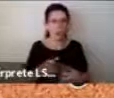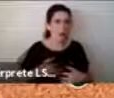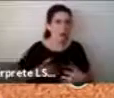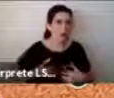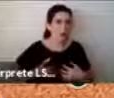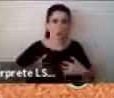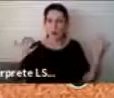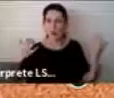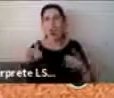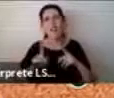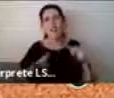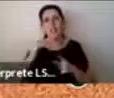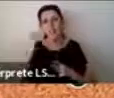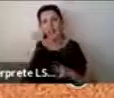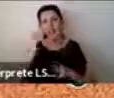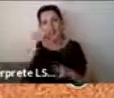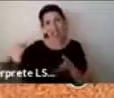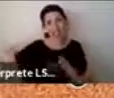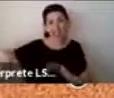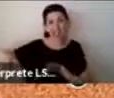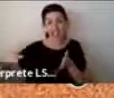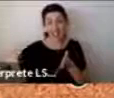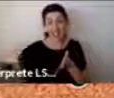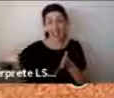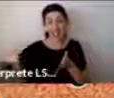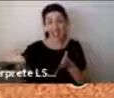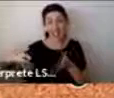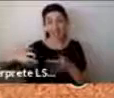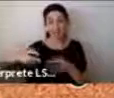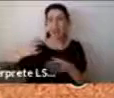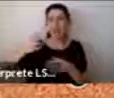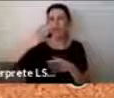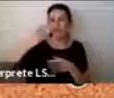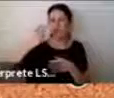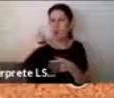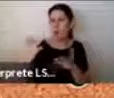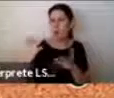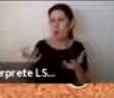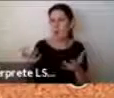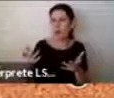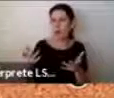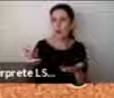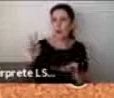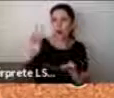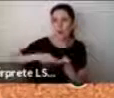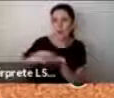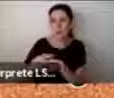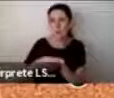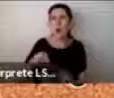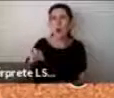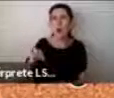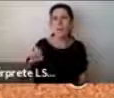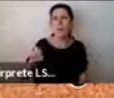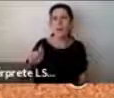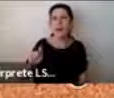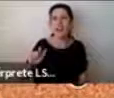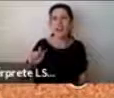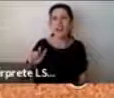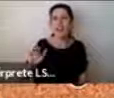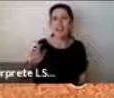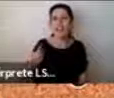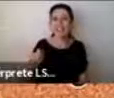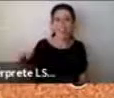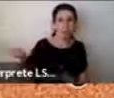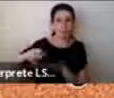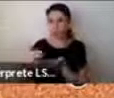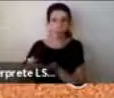en la calle que tienen de repente lo que uno considera como pataleta pero puede ser también un niño que está descompensado porque hay demasiados estímulos en